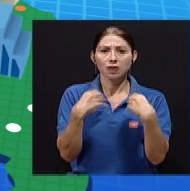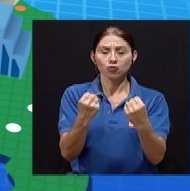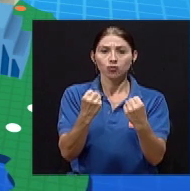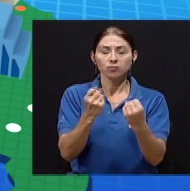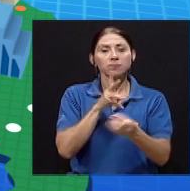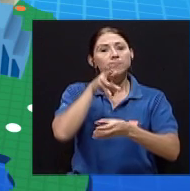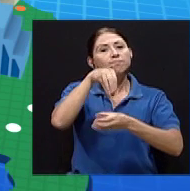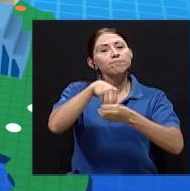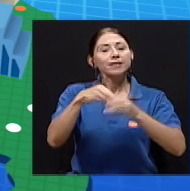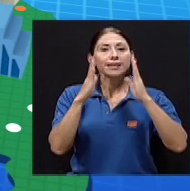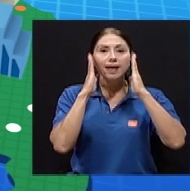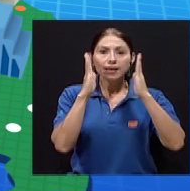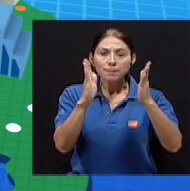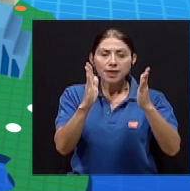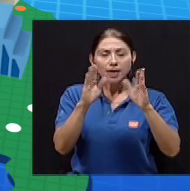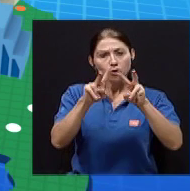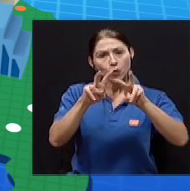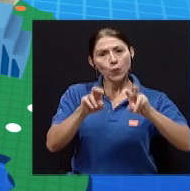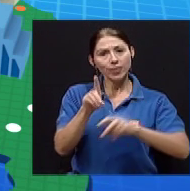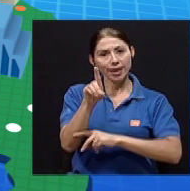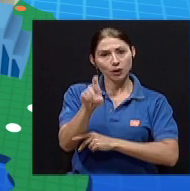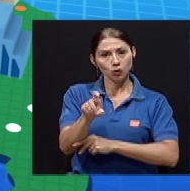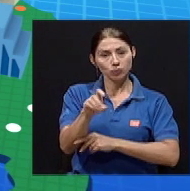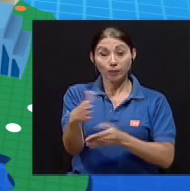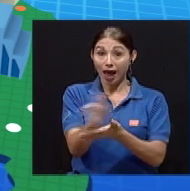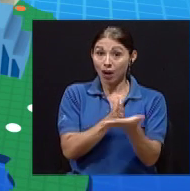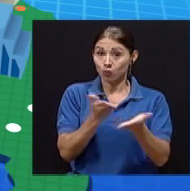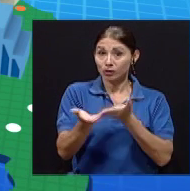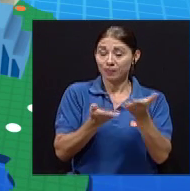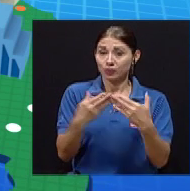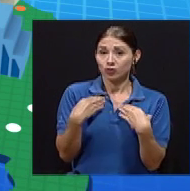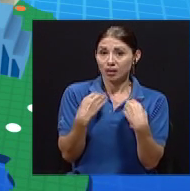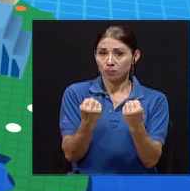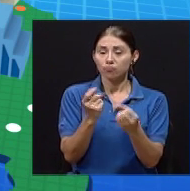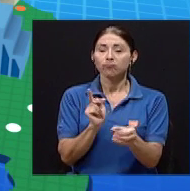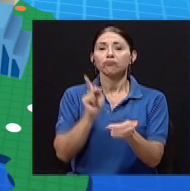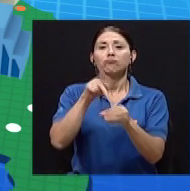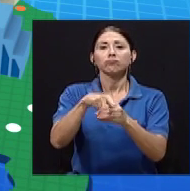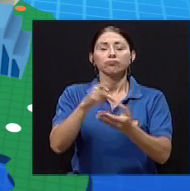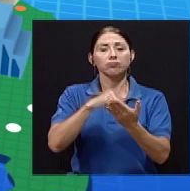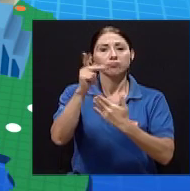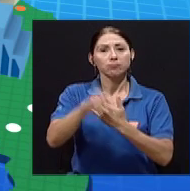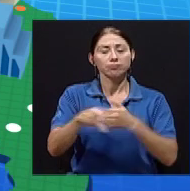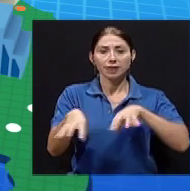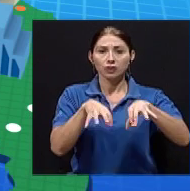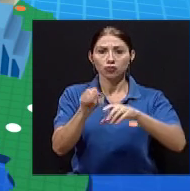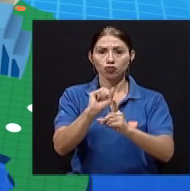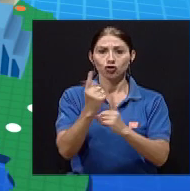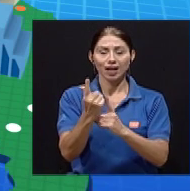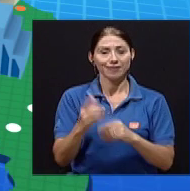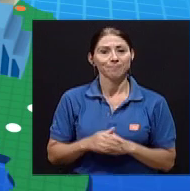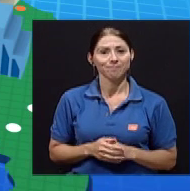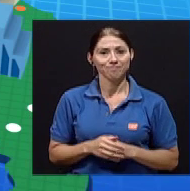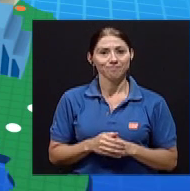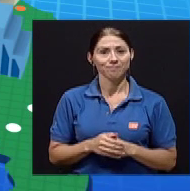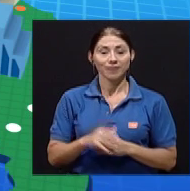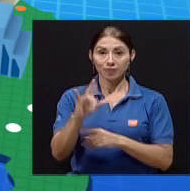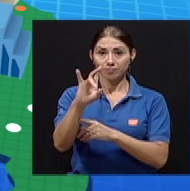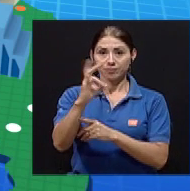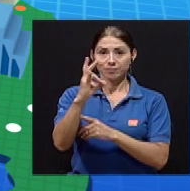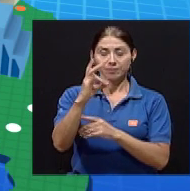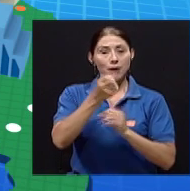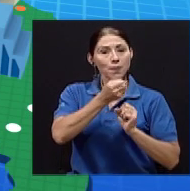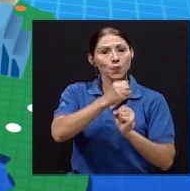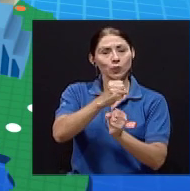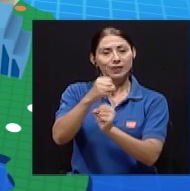atención integral de la salud, que incluye tratamiento y diagnóstico. Algunos de estos servicios de salud participan en programas de acción